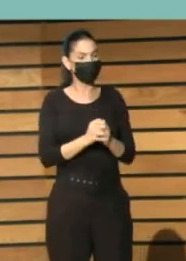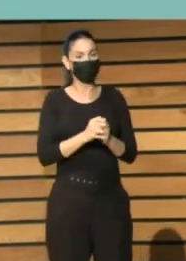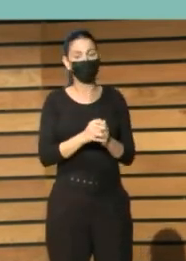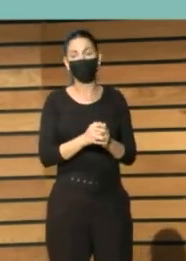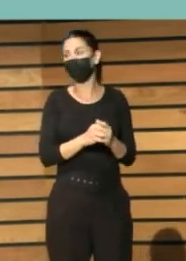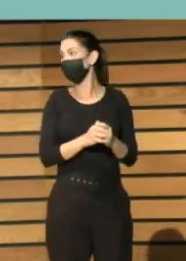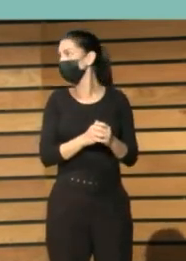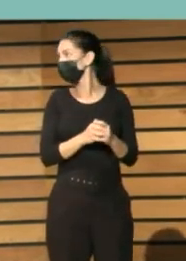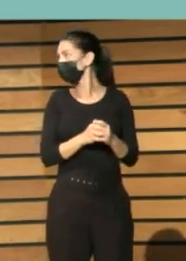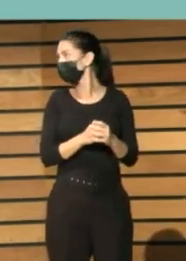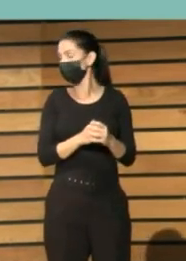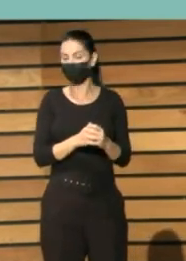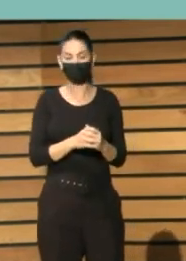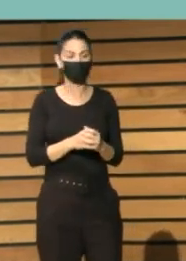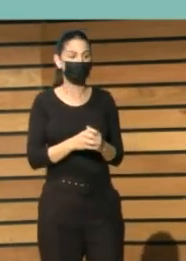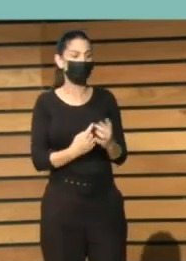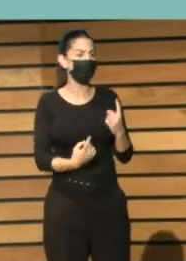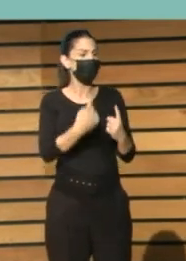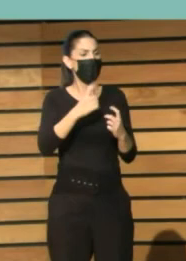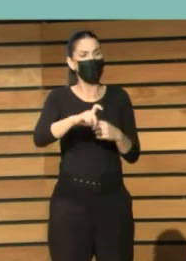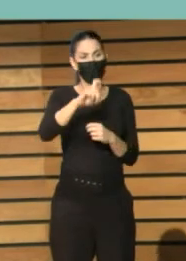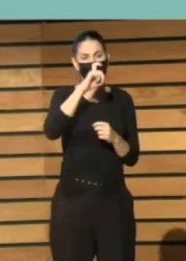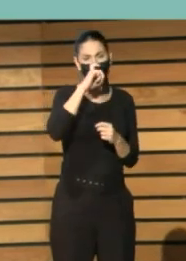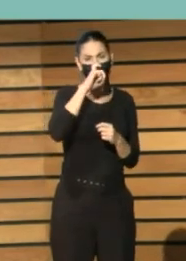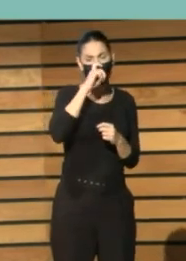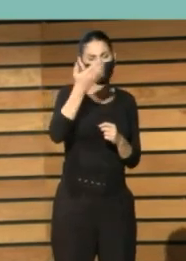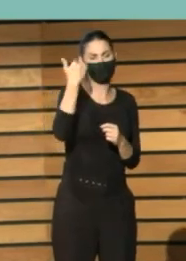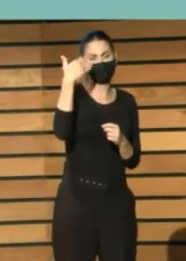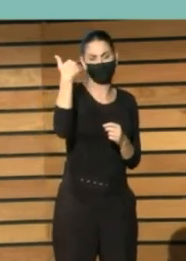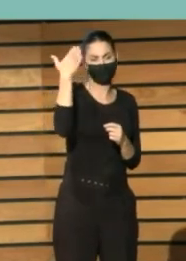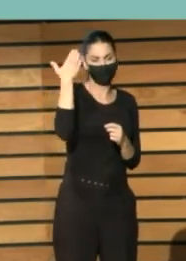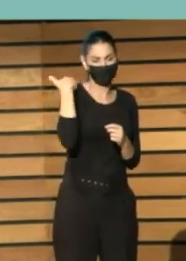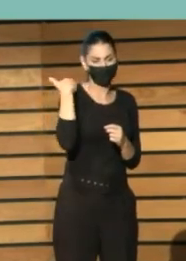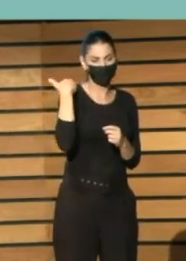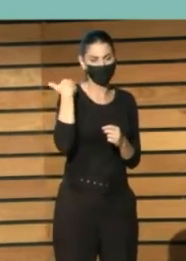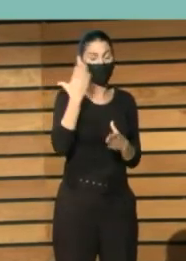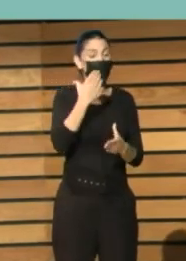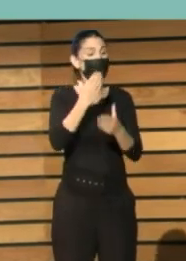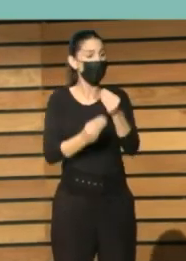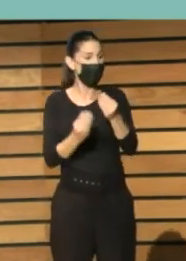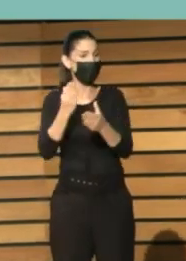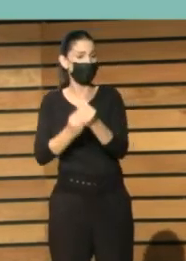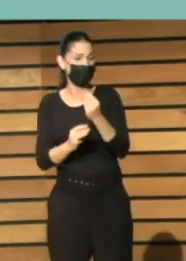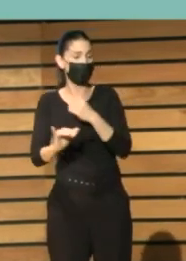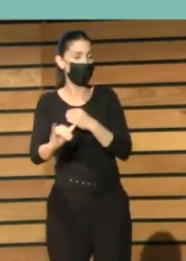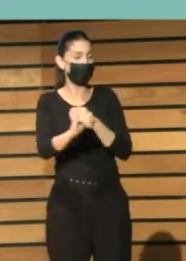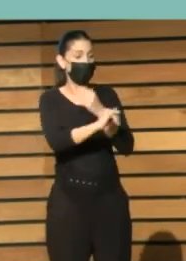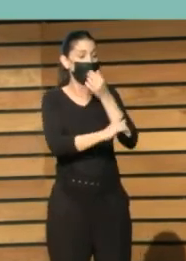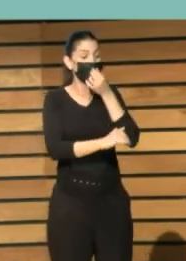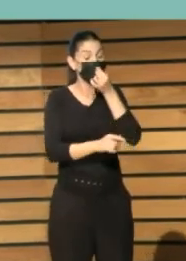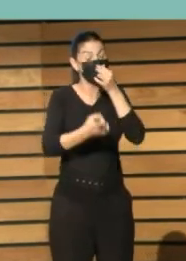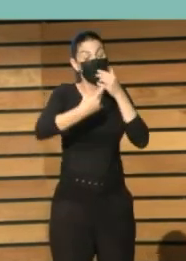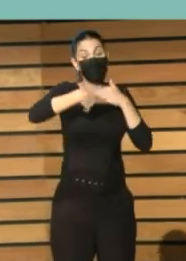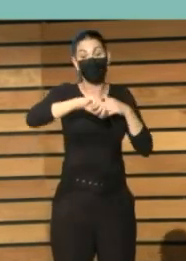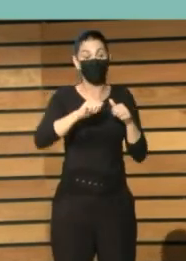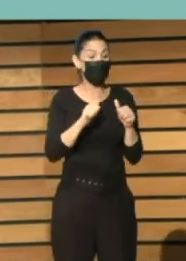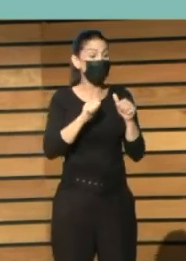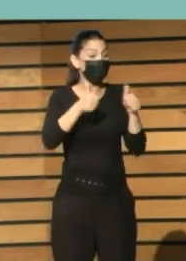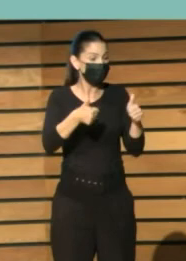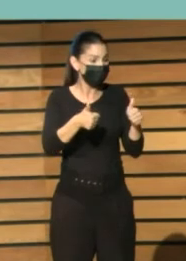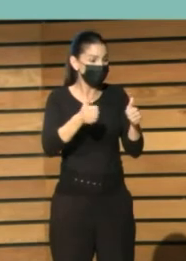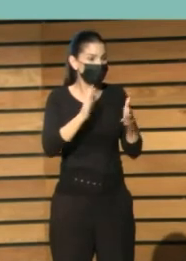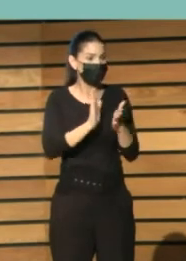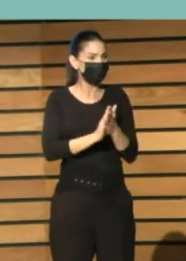estaban quedándose obsoletas, como ya he dicho, o tenían errores, etc. Entonces lo que hicimos fue en un primer momento redactar un